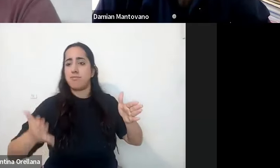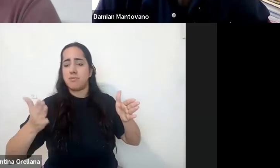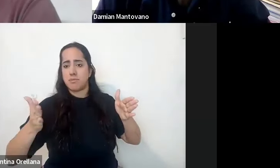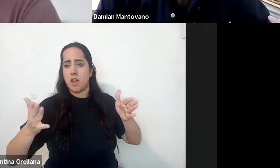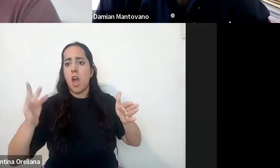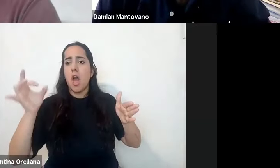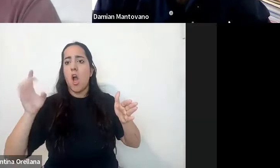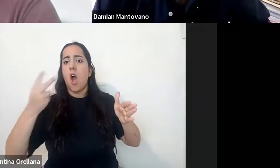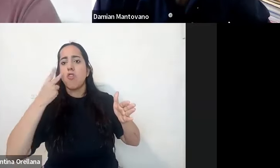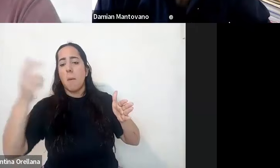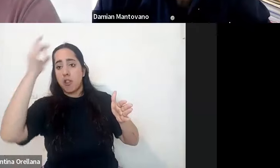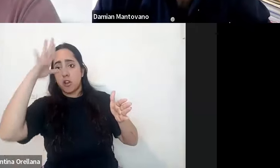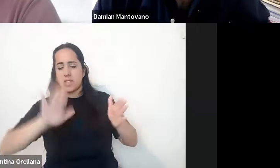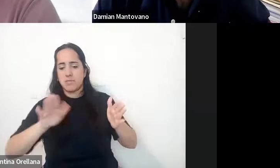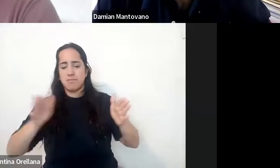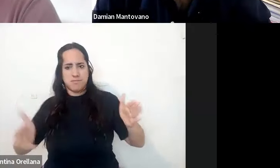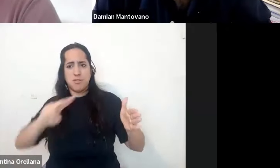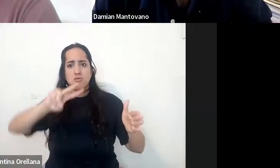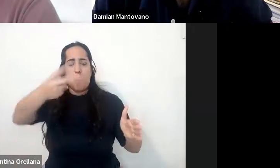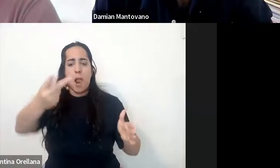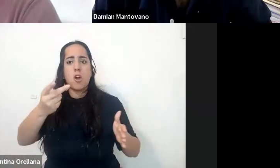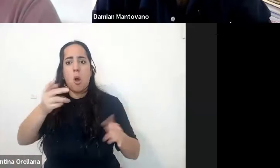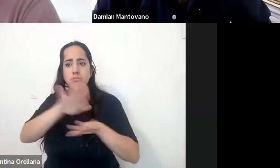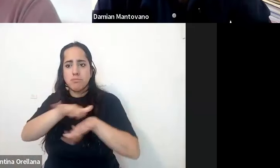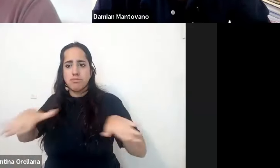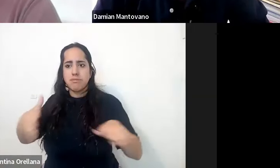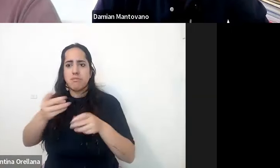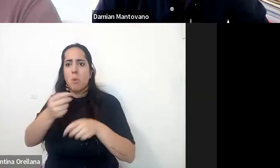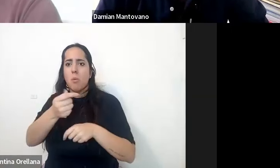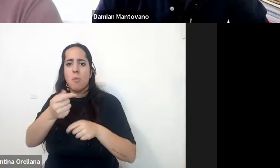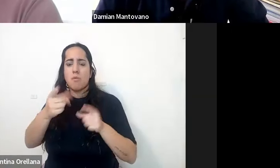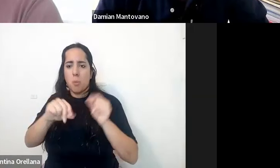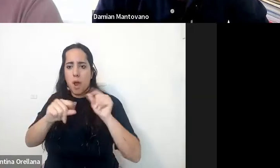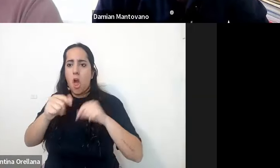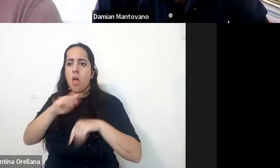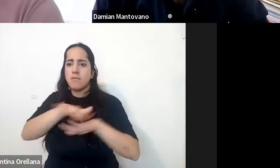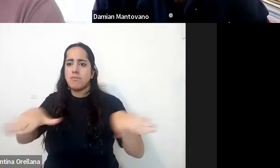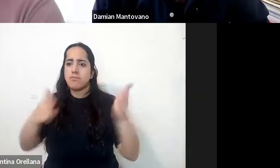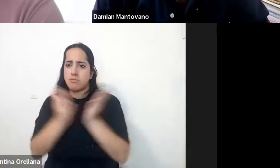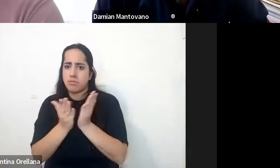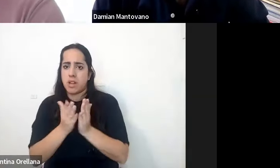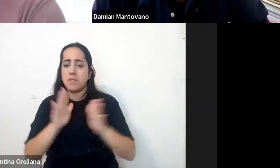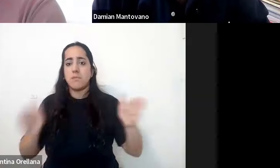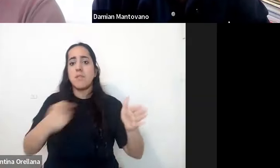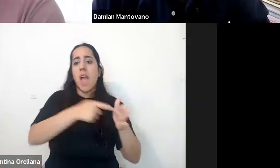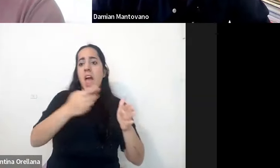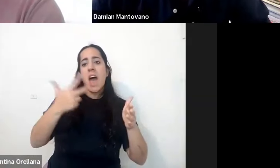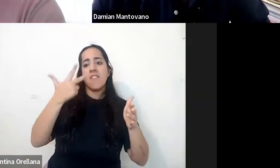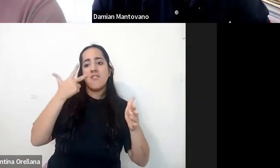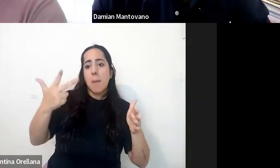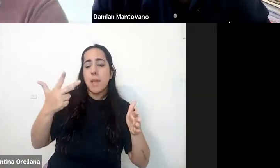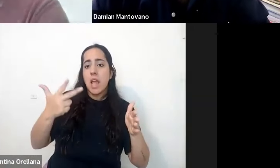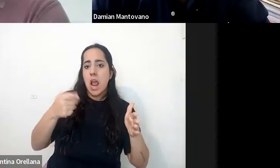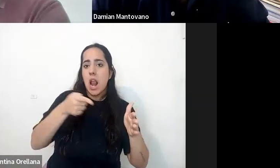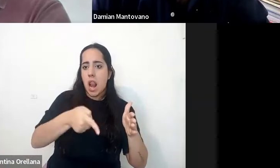partir de políticas de inclusión donde uno puede ver en el 2004 estábamos alrededor de 26.000 estudiantes con discapacidad que cursaban su